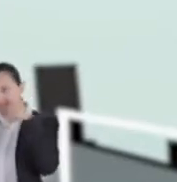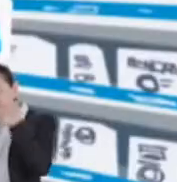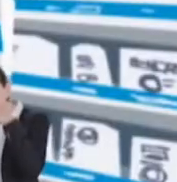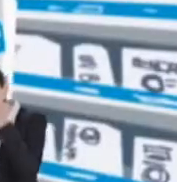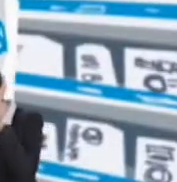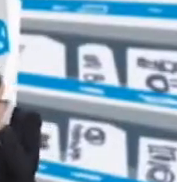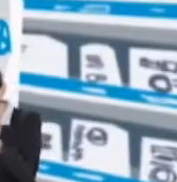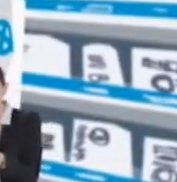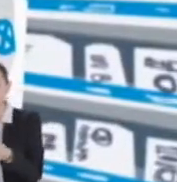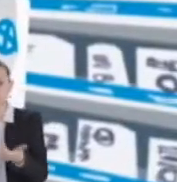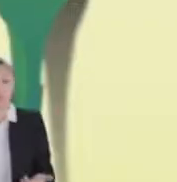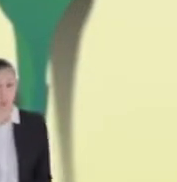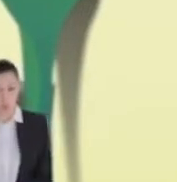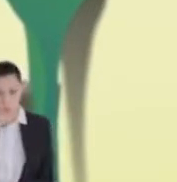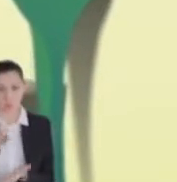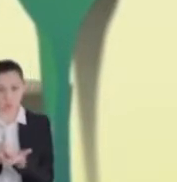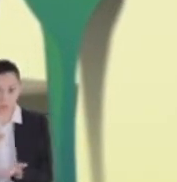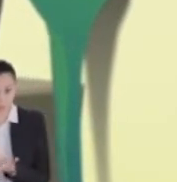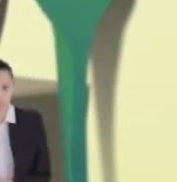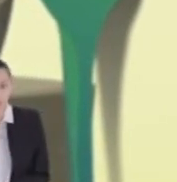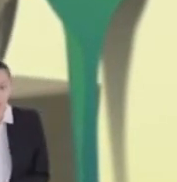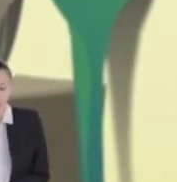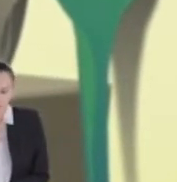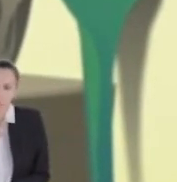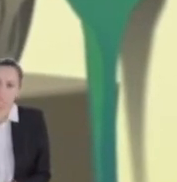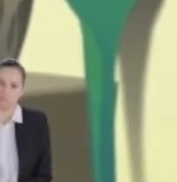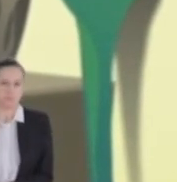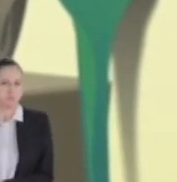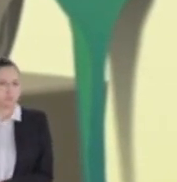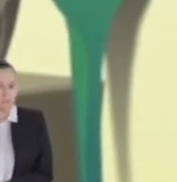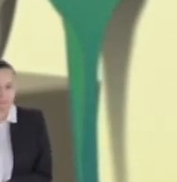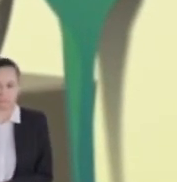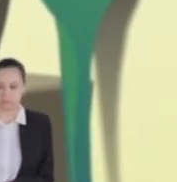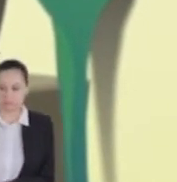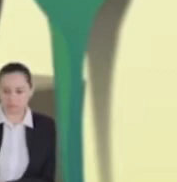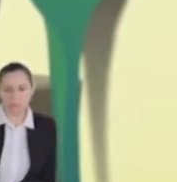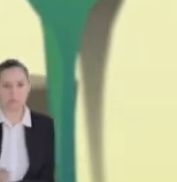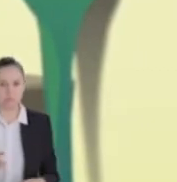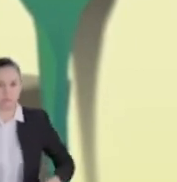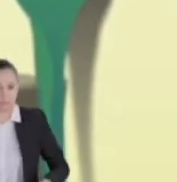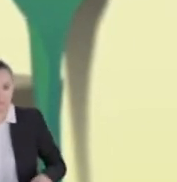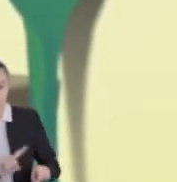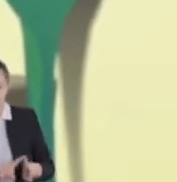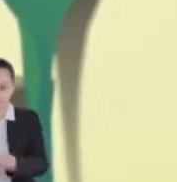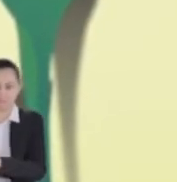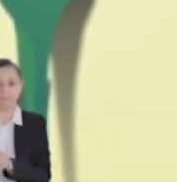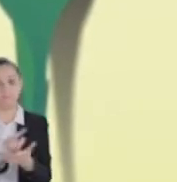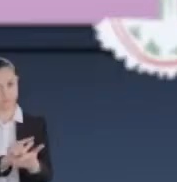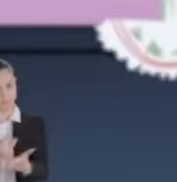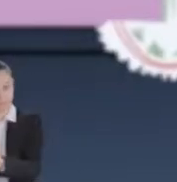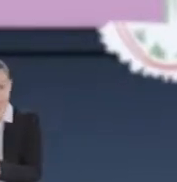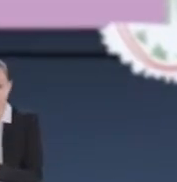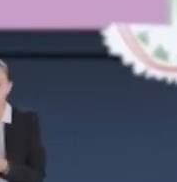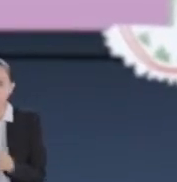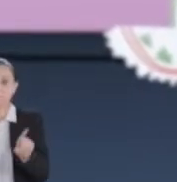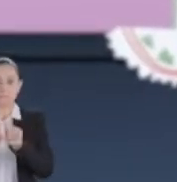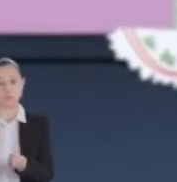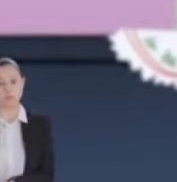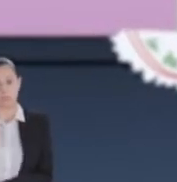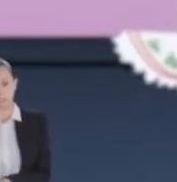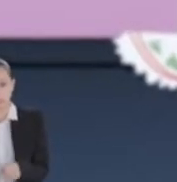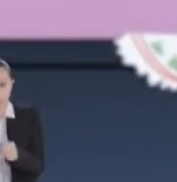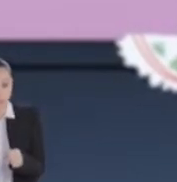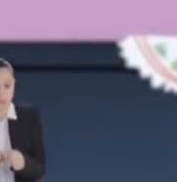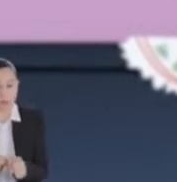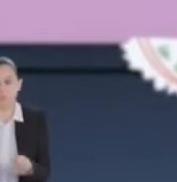necesidades si llegan a enfermar. Si tú vives con alguna discapacidad, desinfecta tus dispositivos de asistencia y define quién te